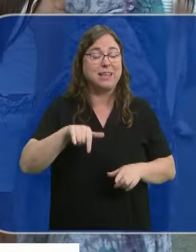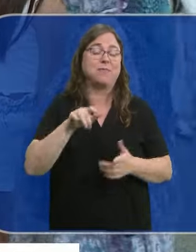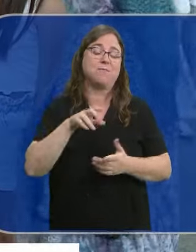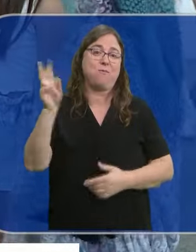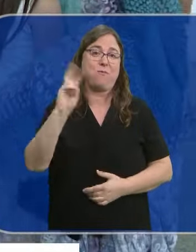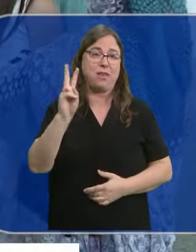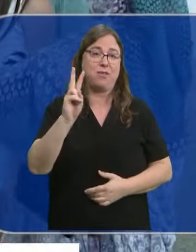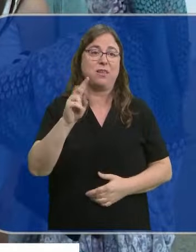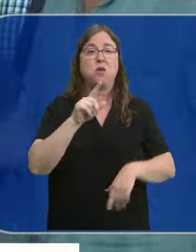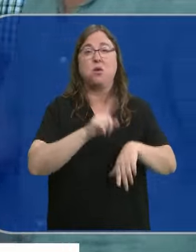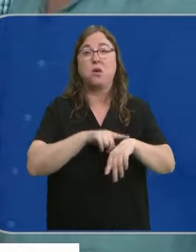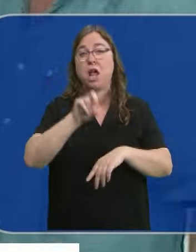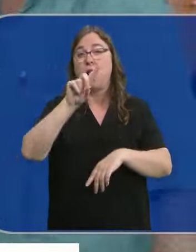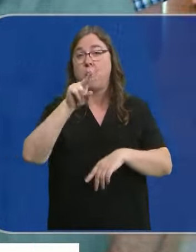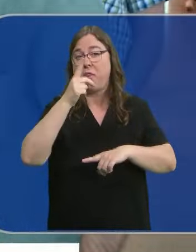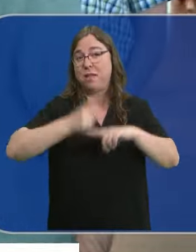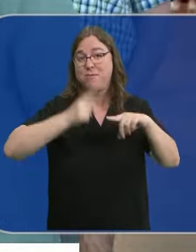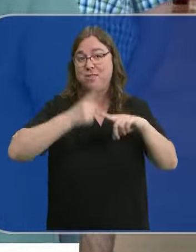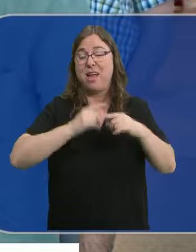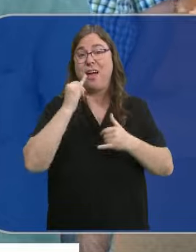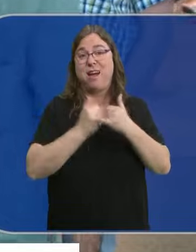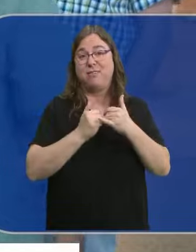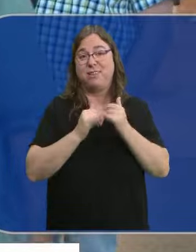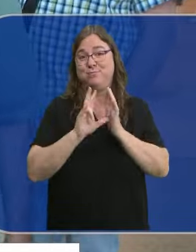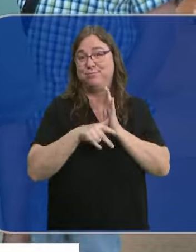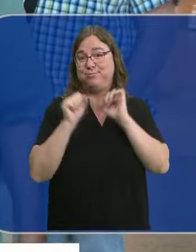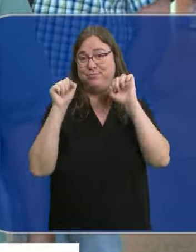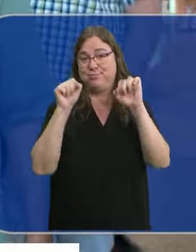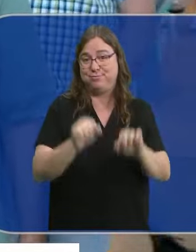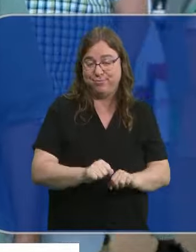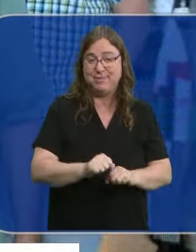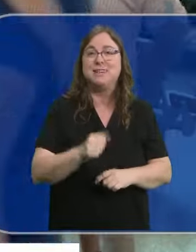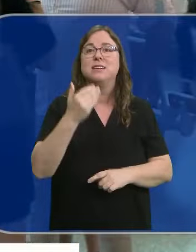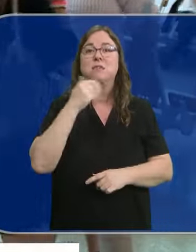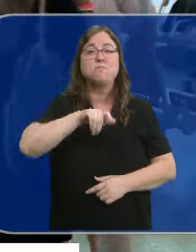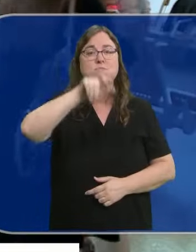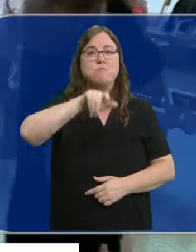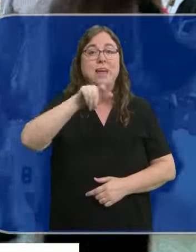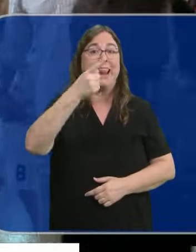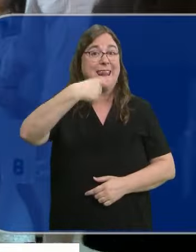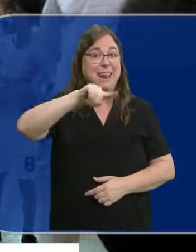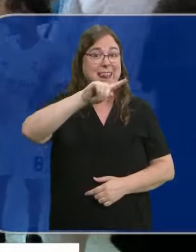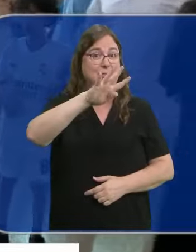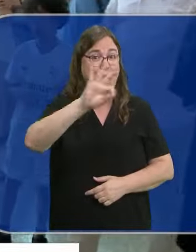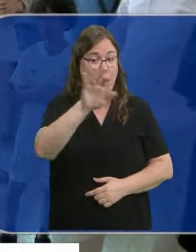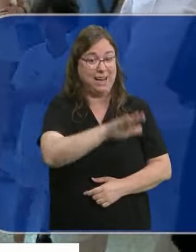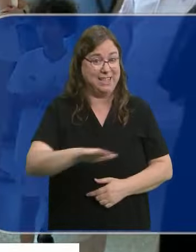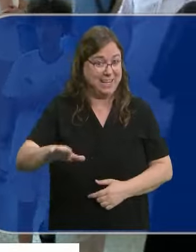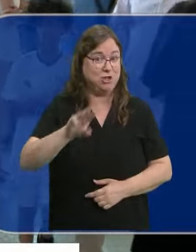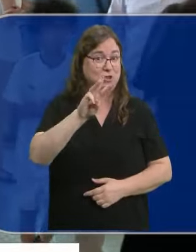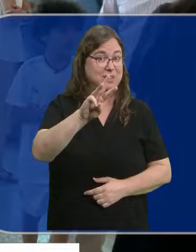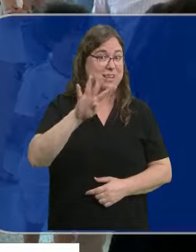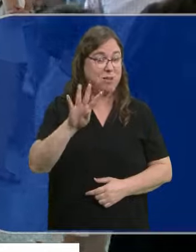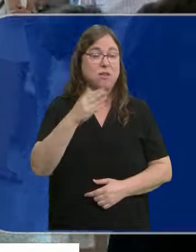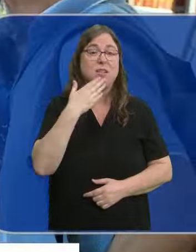el aeropuerto de Valladolid en torno a las 12 del mediodía pero es que todavía no lo ha hecho. 34 de esos 140 niños y niñas